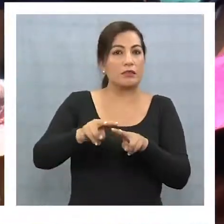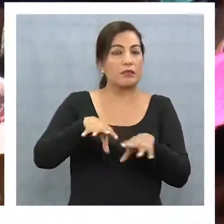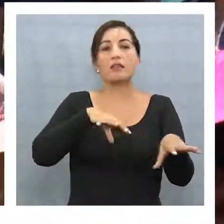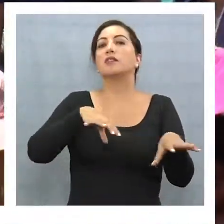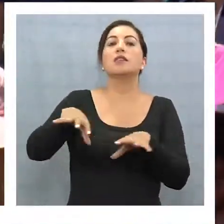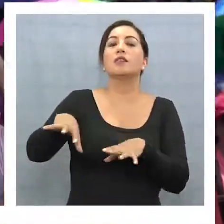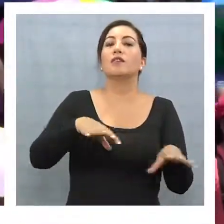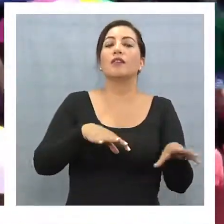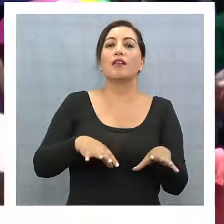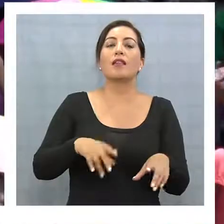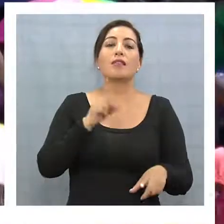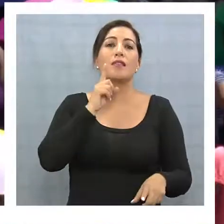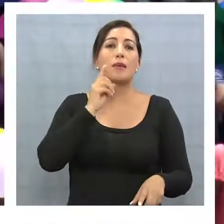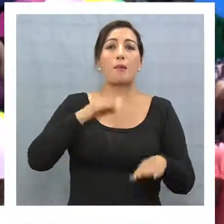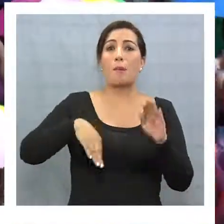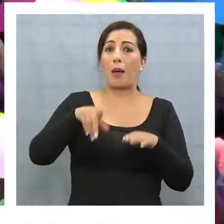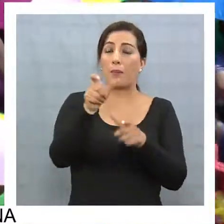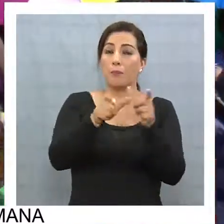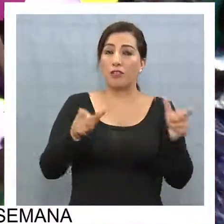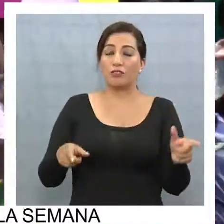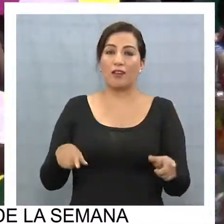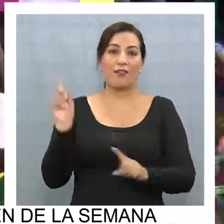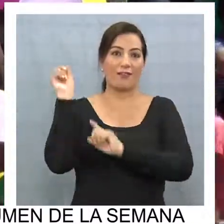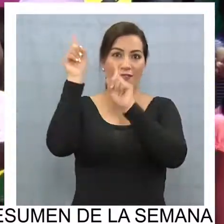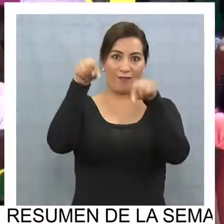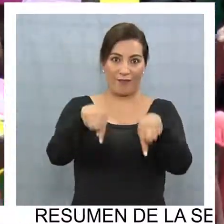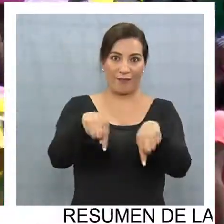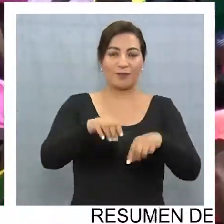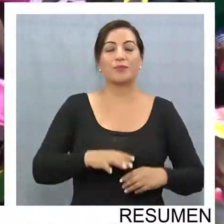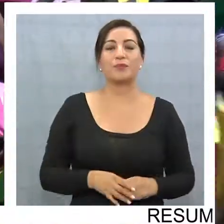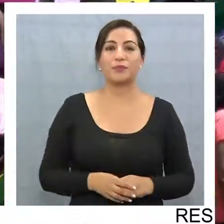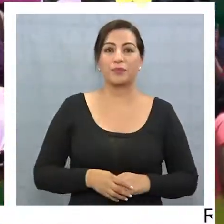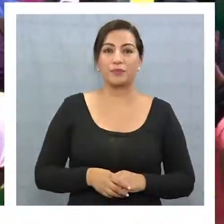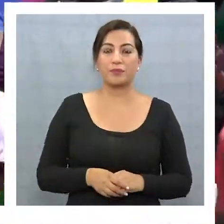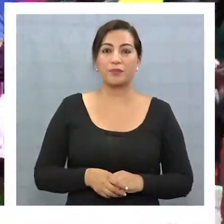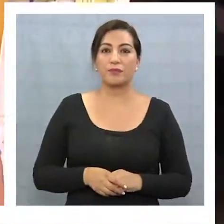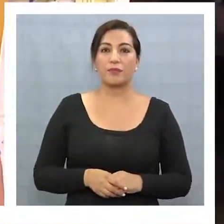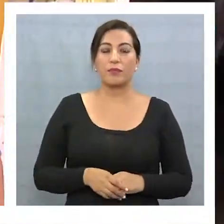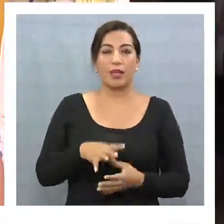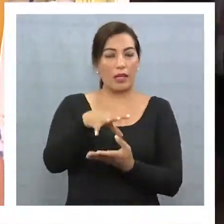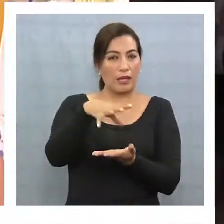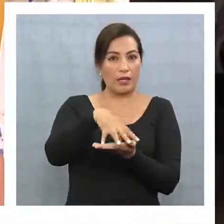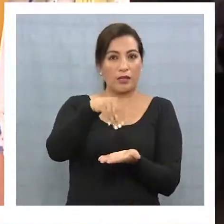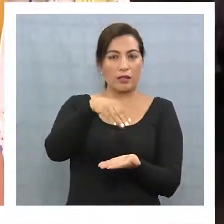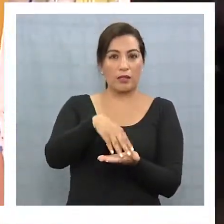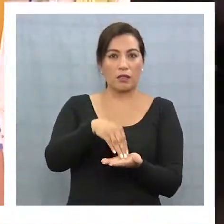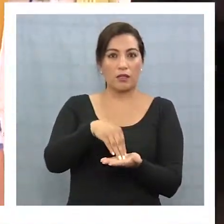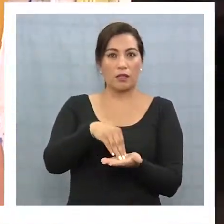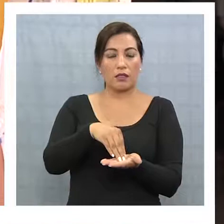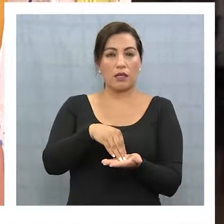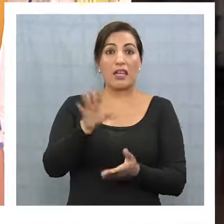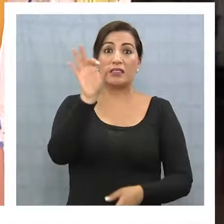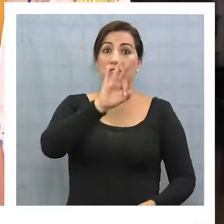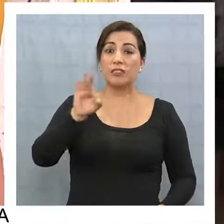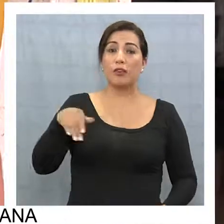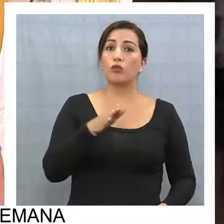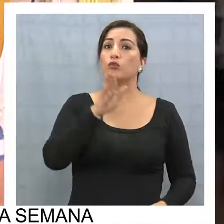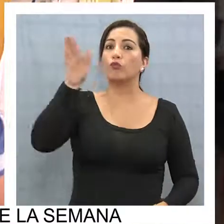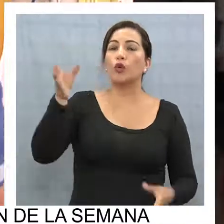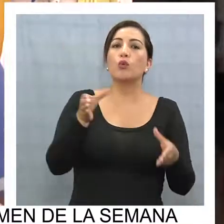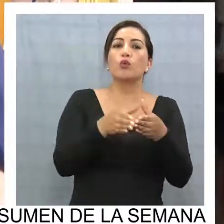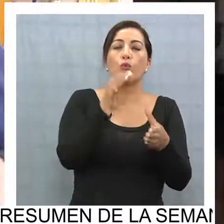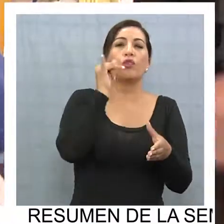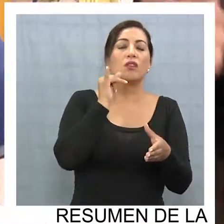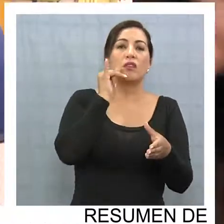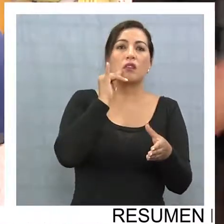un mayor flujo de turistas y visitantes. En Arica yo fui el sábado con un grupo de acá de Iquique